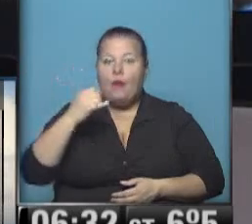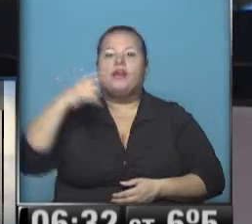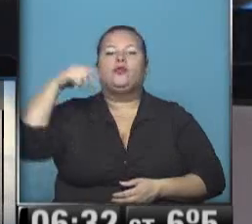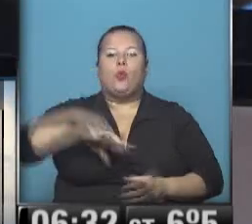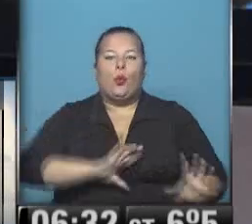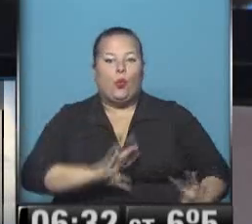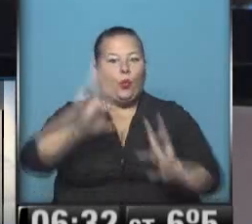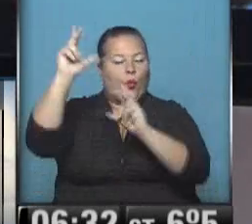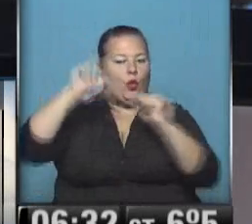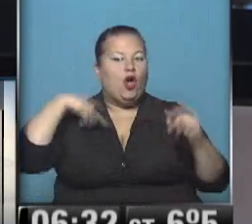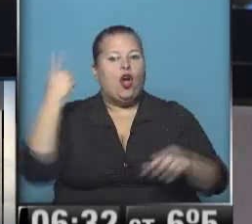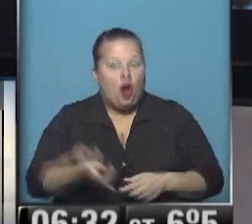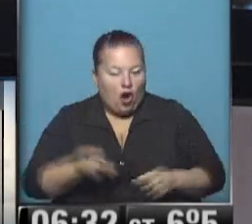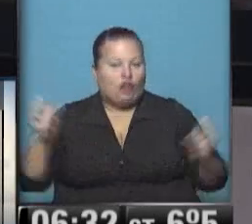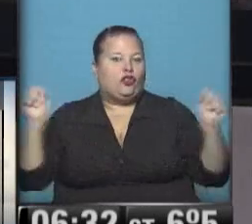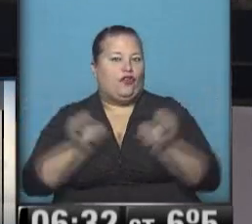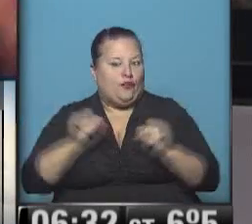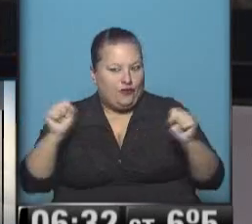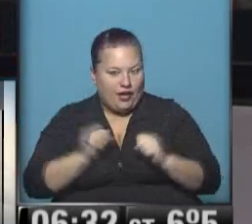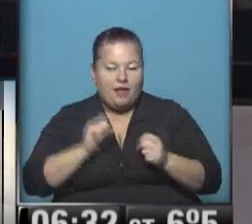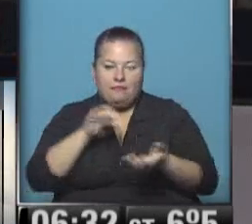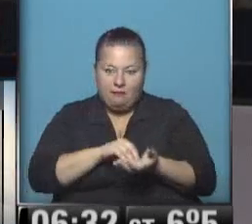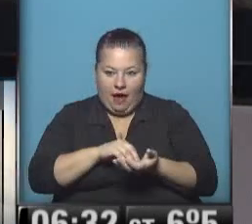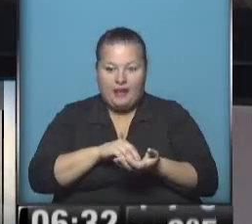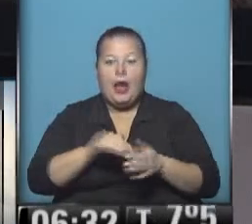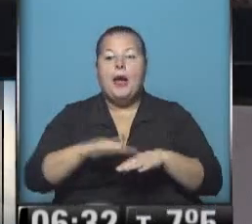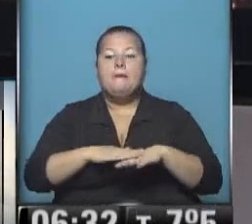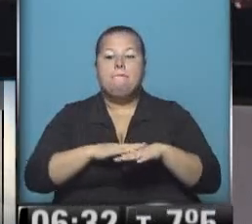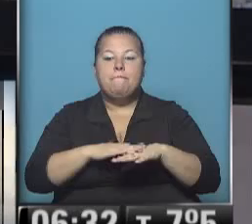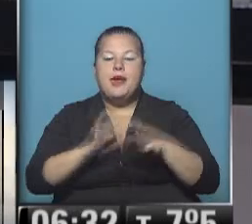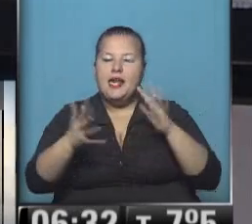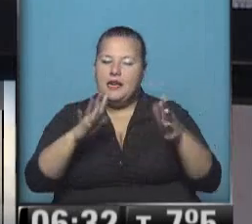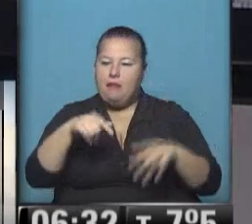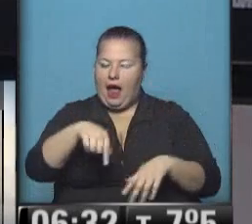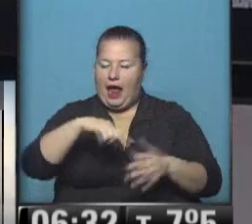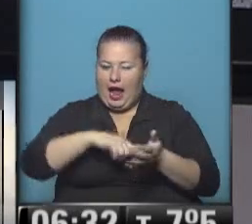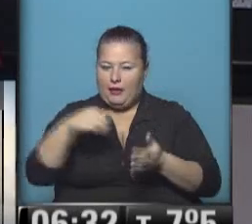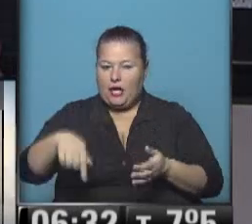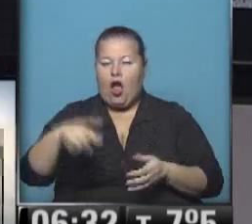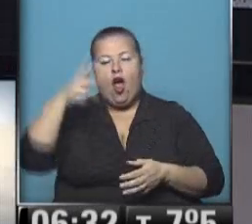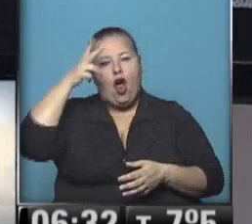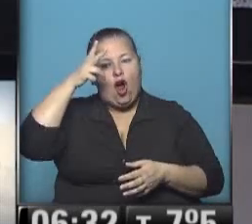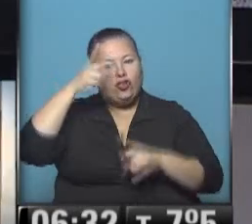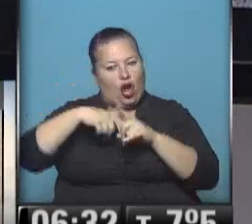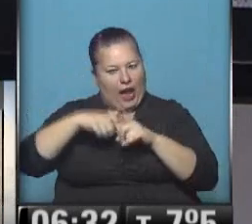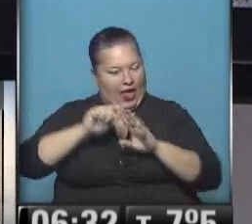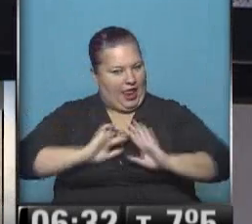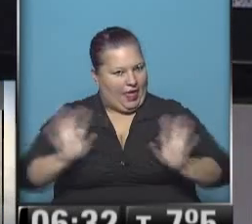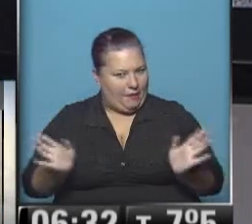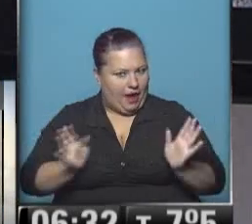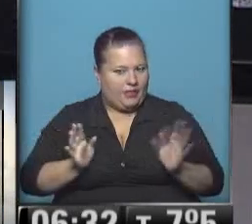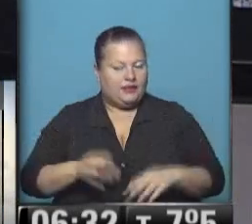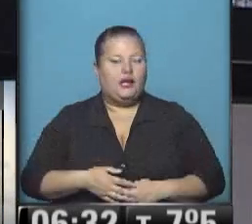sur! ¡Llega el otro frente del aire frío! ¡Y la mínima estimada para la ciudad es de 8 graditos nada más!